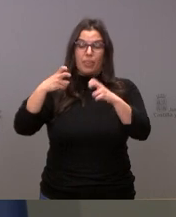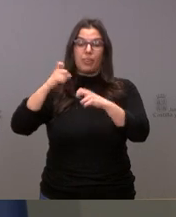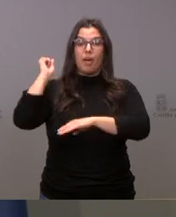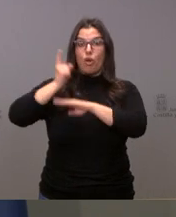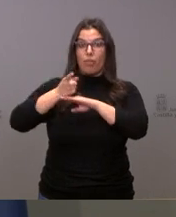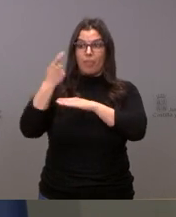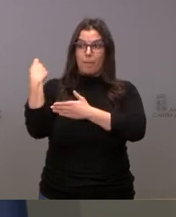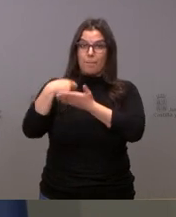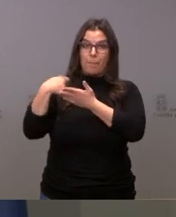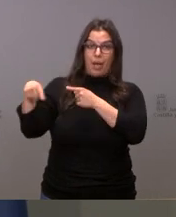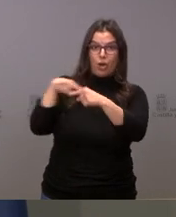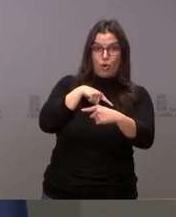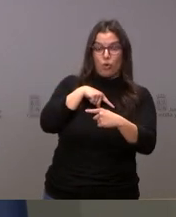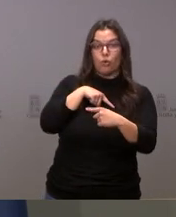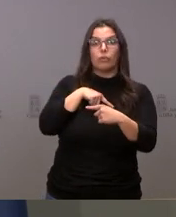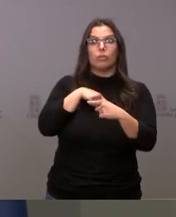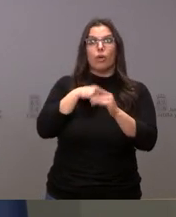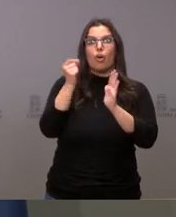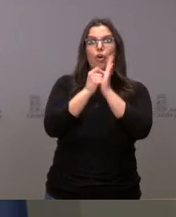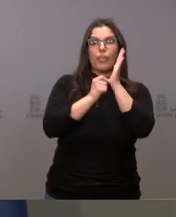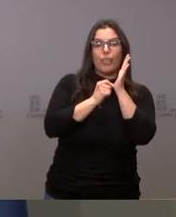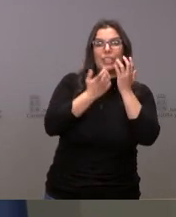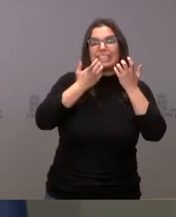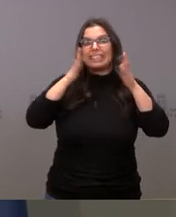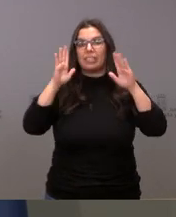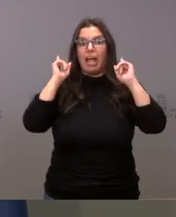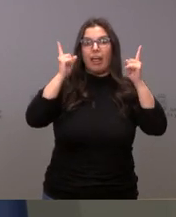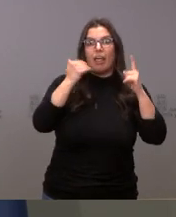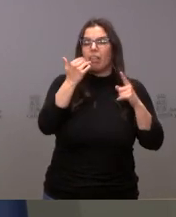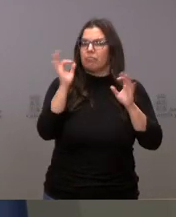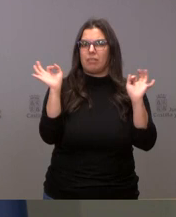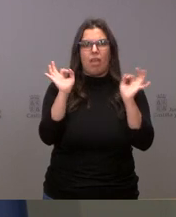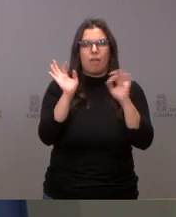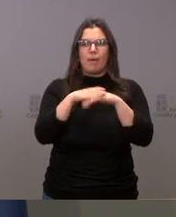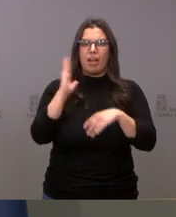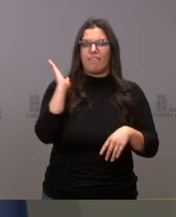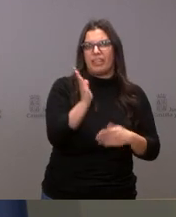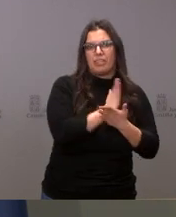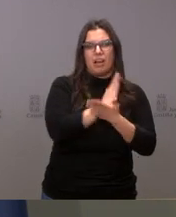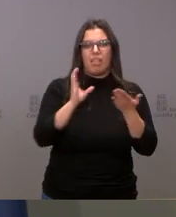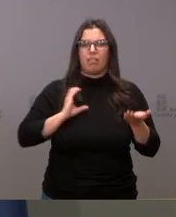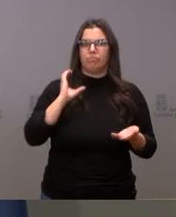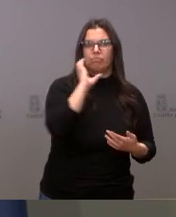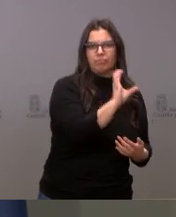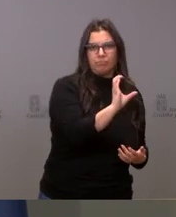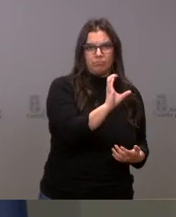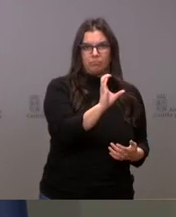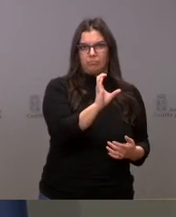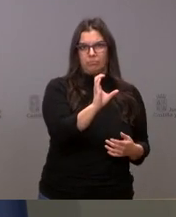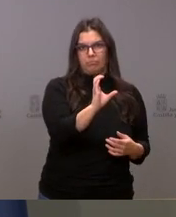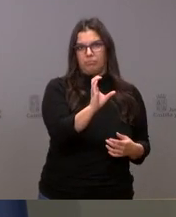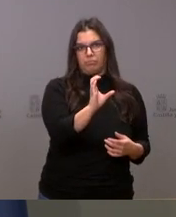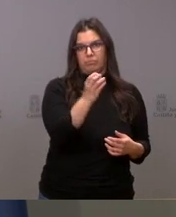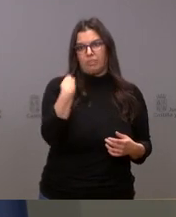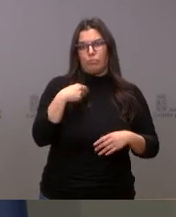Pública no establezca ningún tipo de condicionante que pudiera afectar a la aplicación y al destino de los mismos que no hubiera establecido la